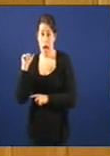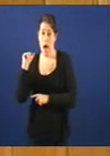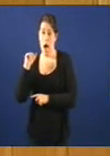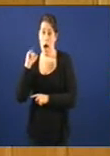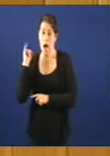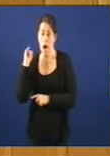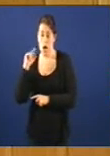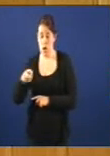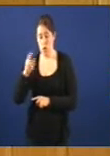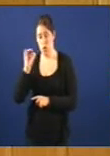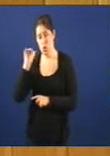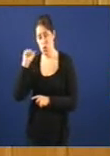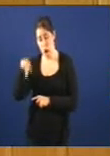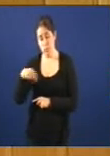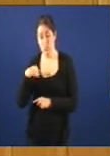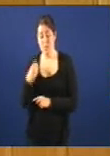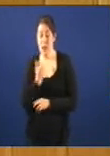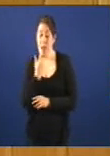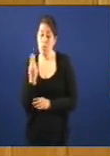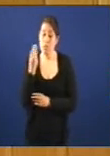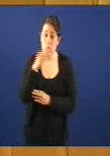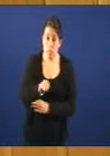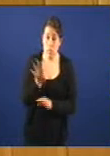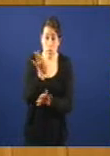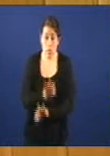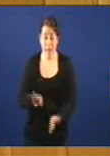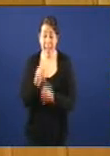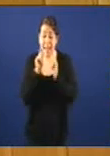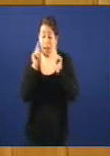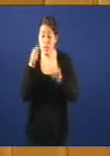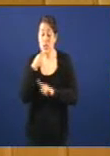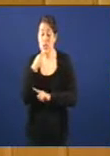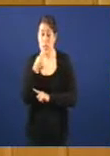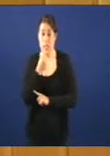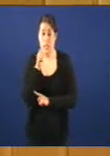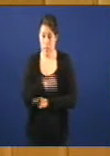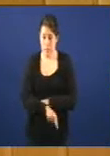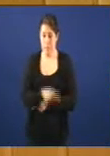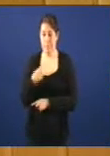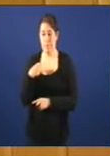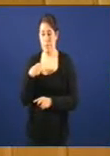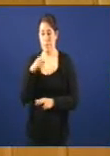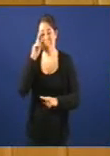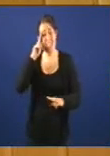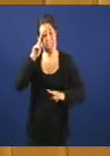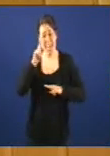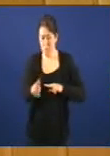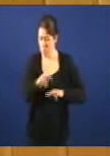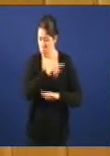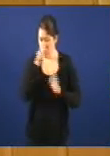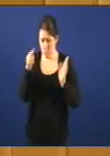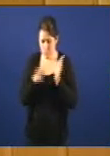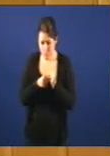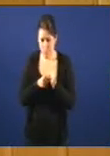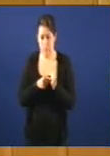máis queda que engadir sobre a cuestión salvo su liñar como non podría ser doutro xeito o respecto total e absoluto por a